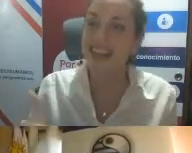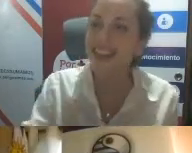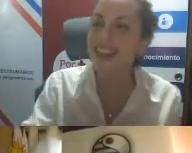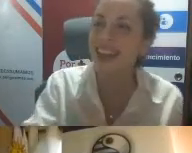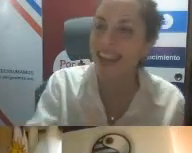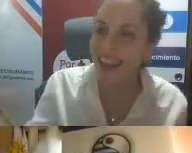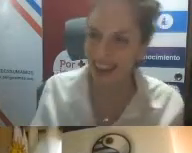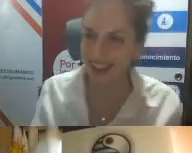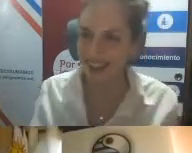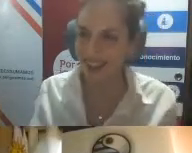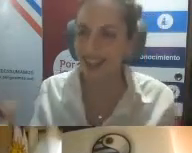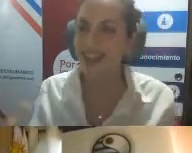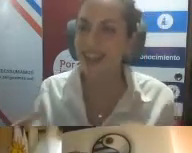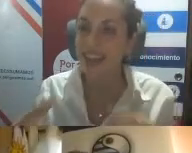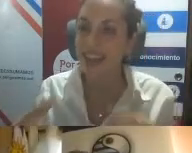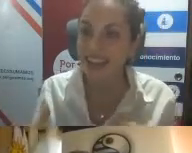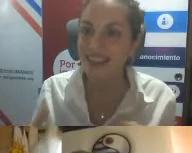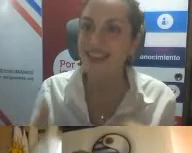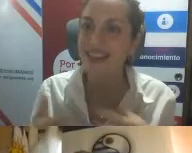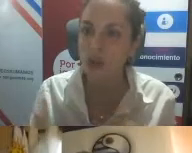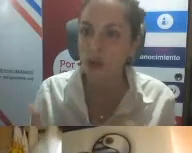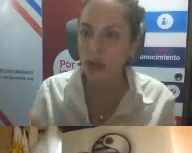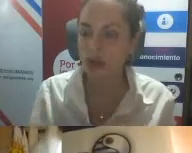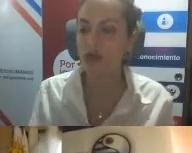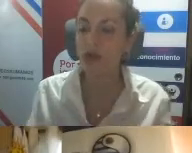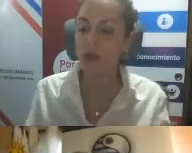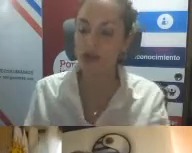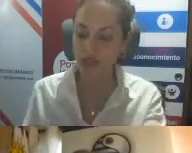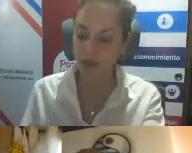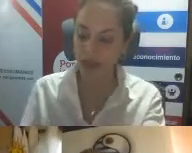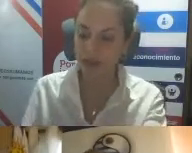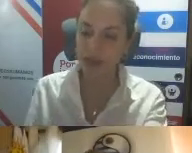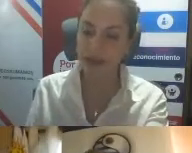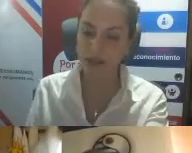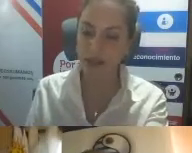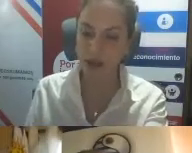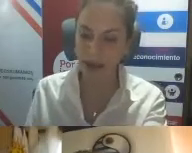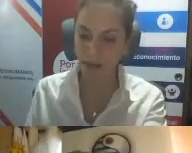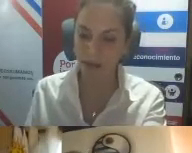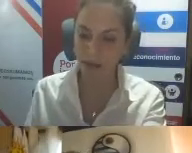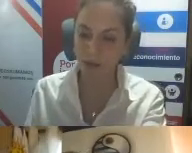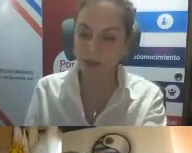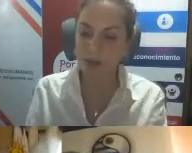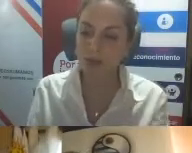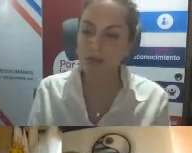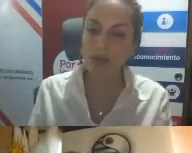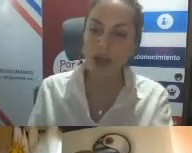desde tejer redes, ¿sí? Tejer redes en todos estos sectores que les fui nombran.